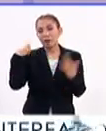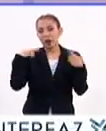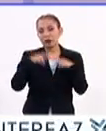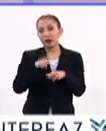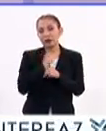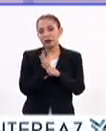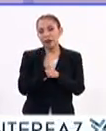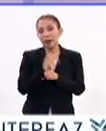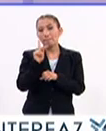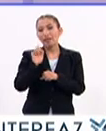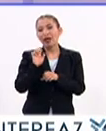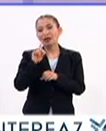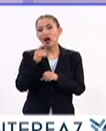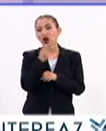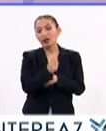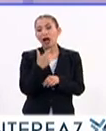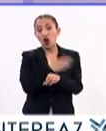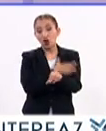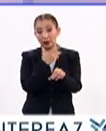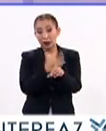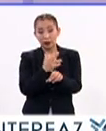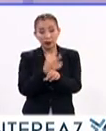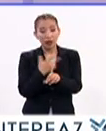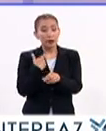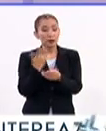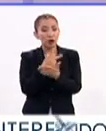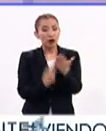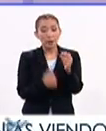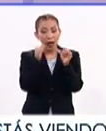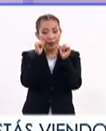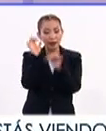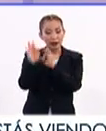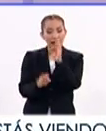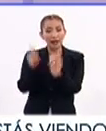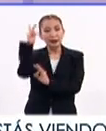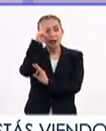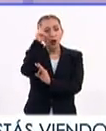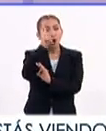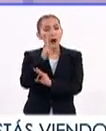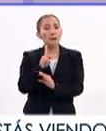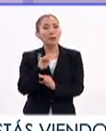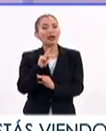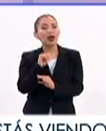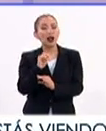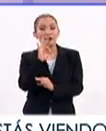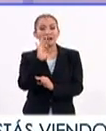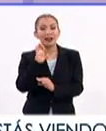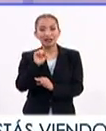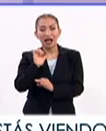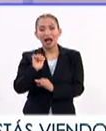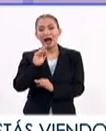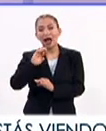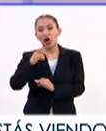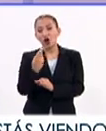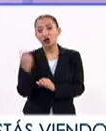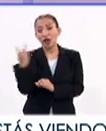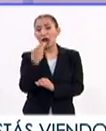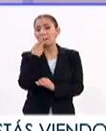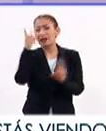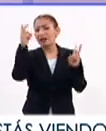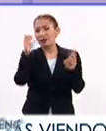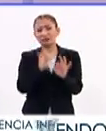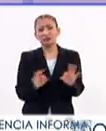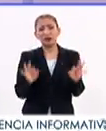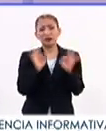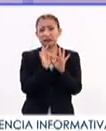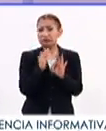profesora de la carrera de Pedagogía y Coordinadora del Programa de Atención Psicopedagógica de la FES Aragón y vamos a hablar de un tema muy